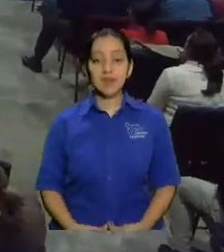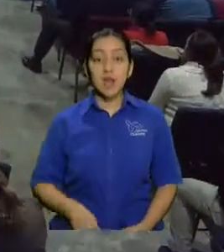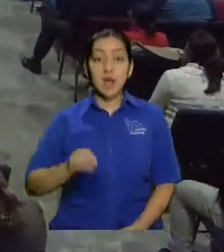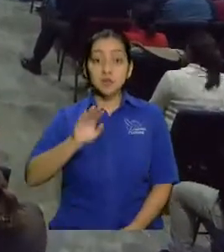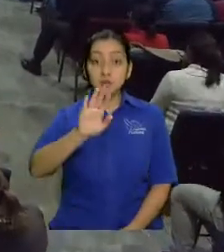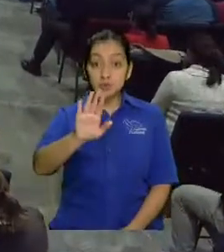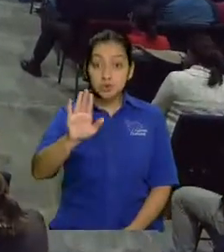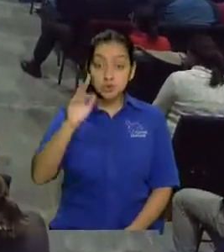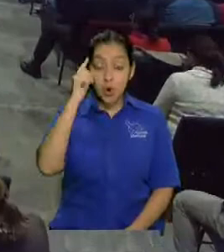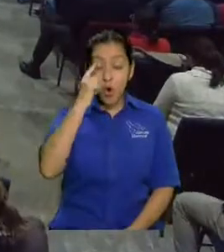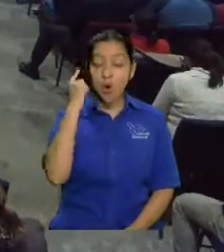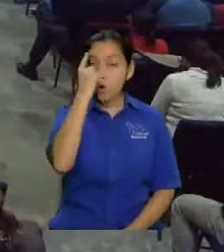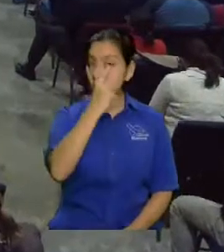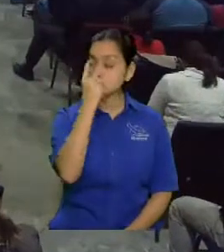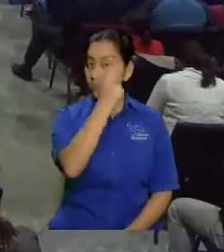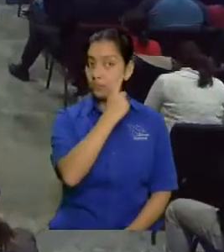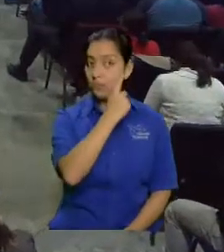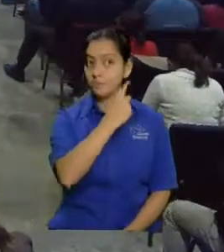ojos